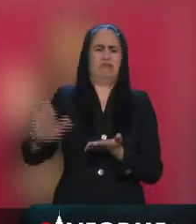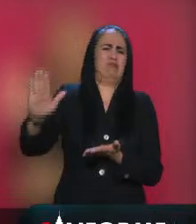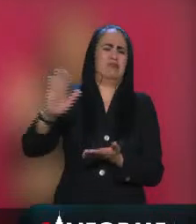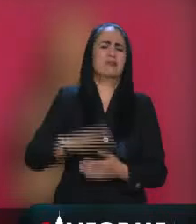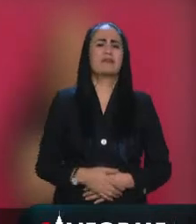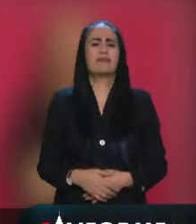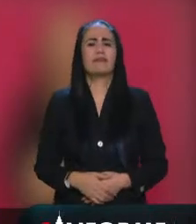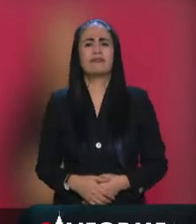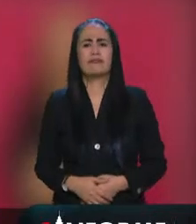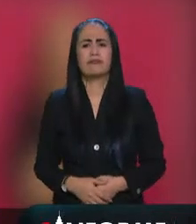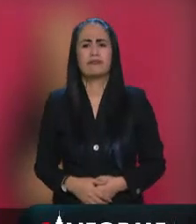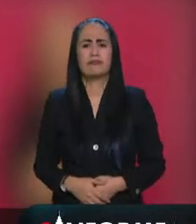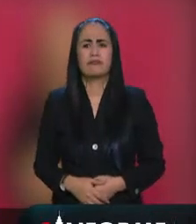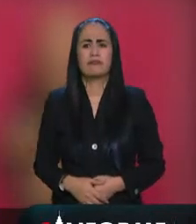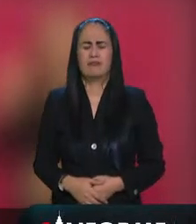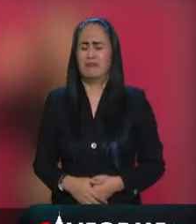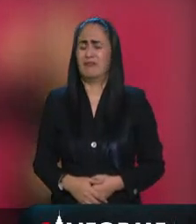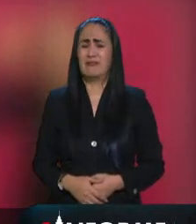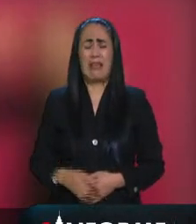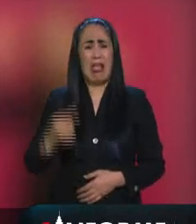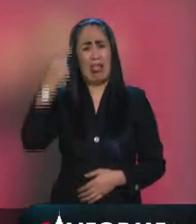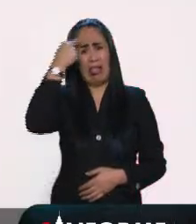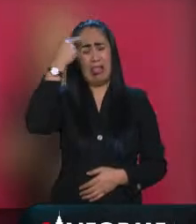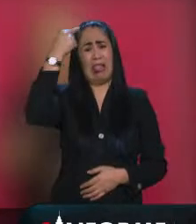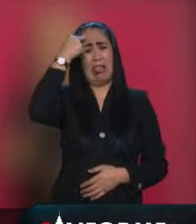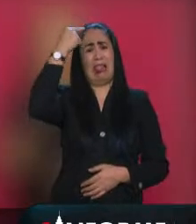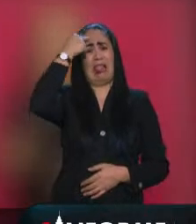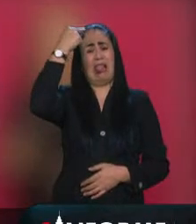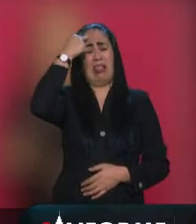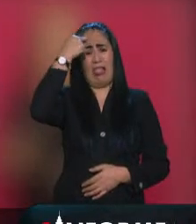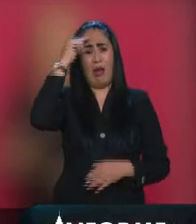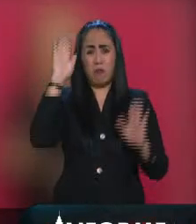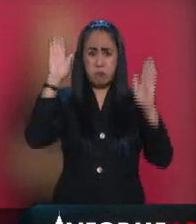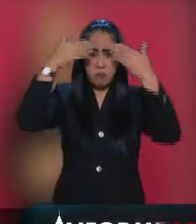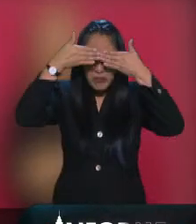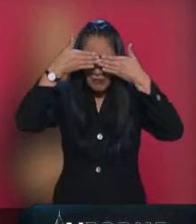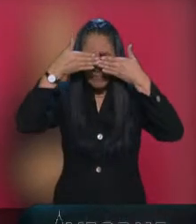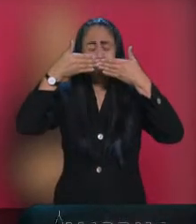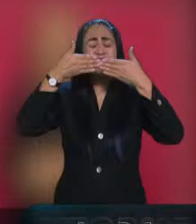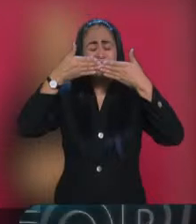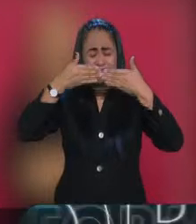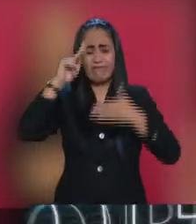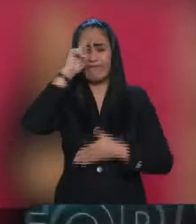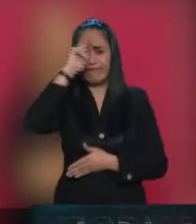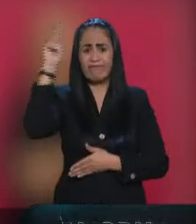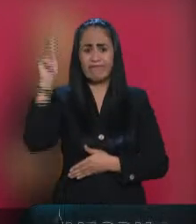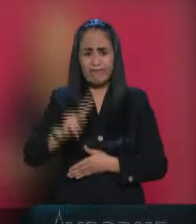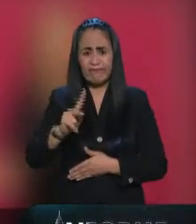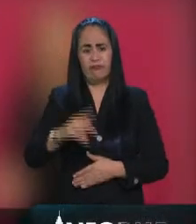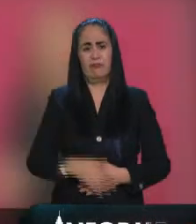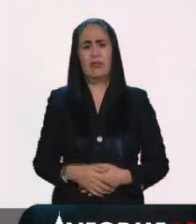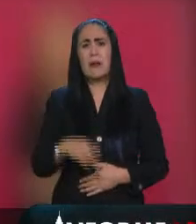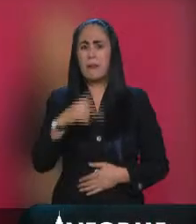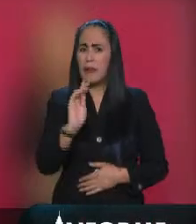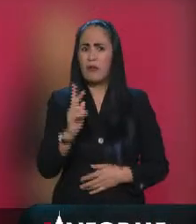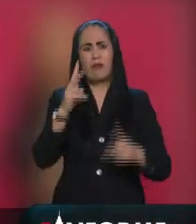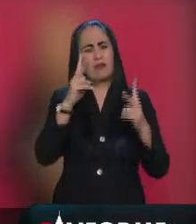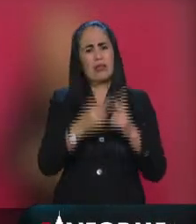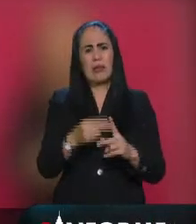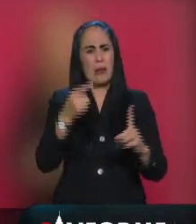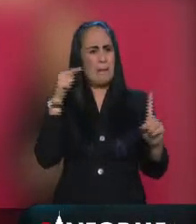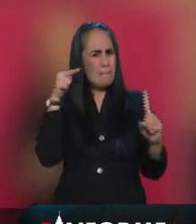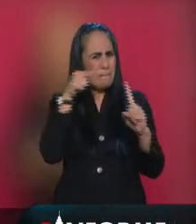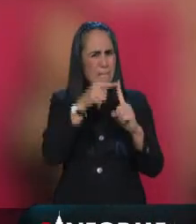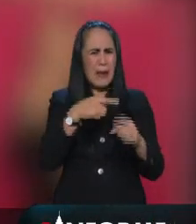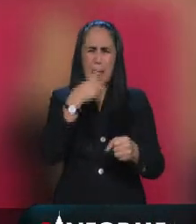Un dogmatismo cuando es la salud. Eso